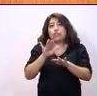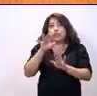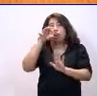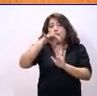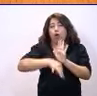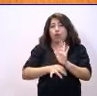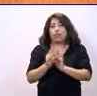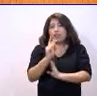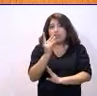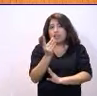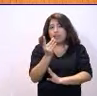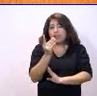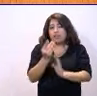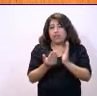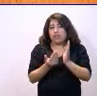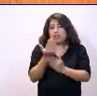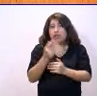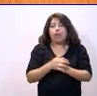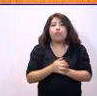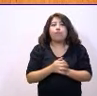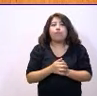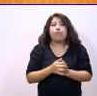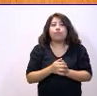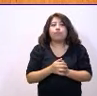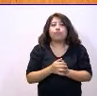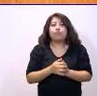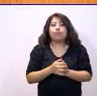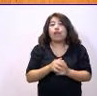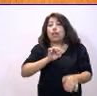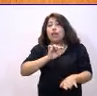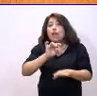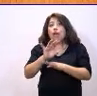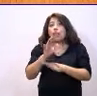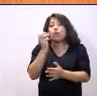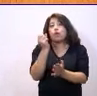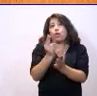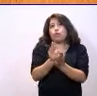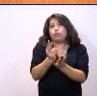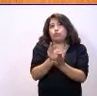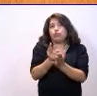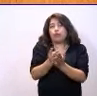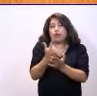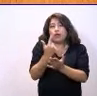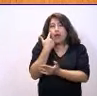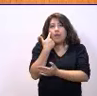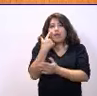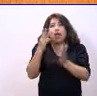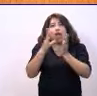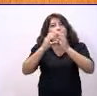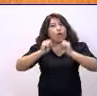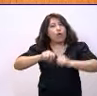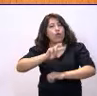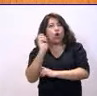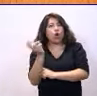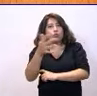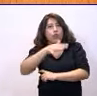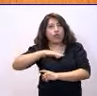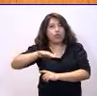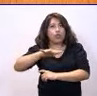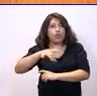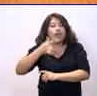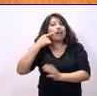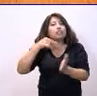día. ¿Le hago un emplazamiento también? ¿Le pido un reto? Venga, vamos a hacer otro acuerdo de región exigiendo